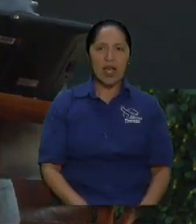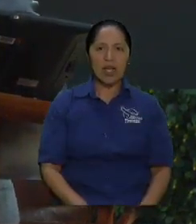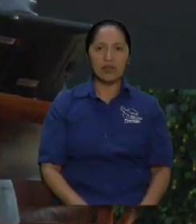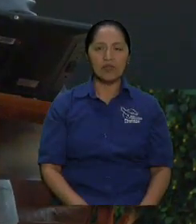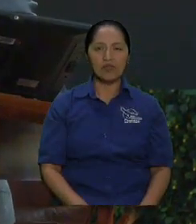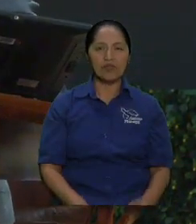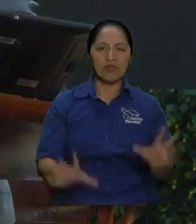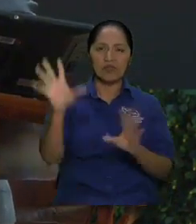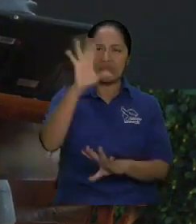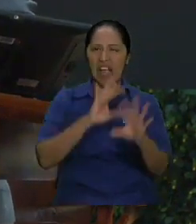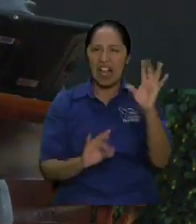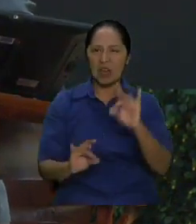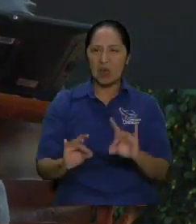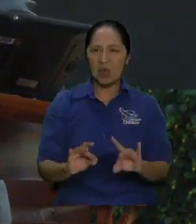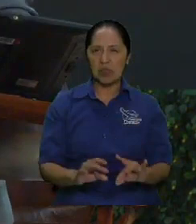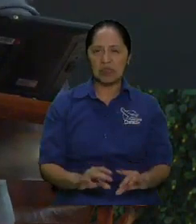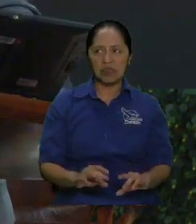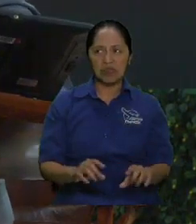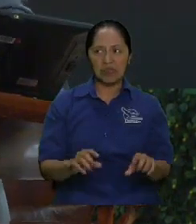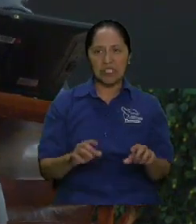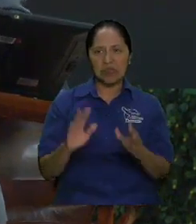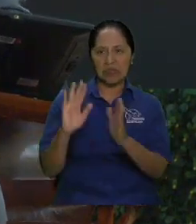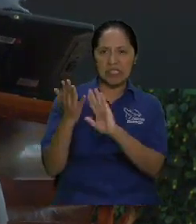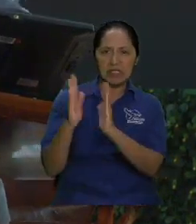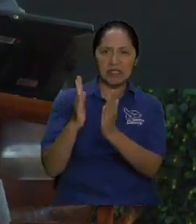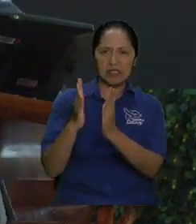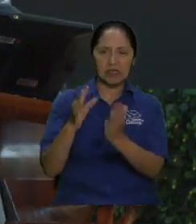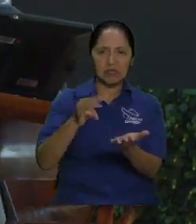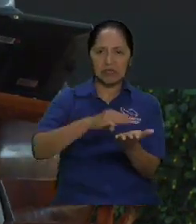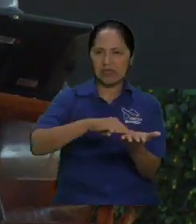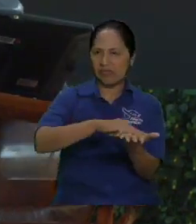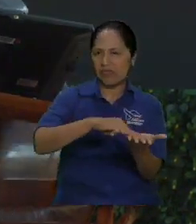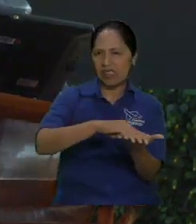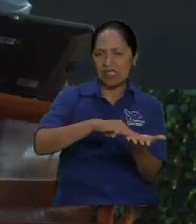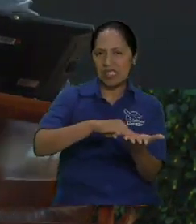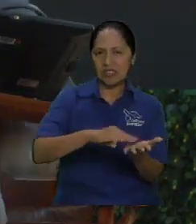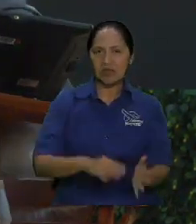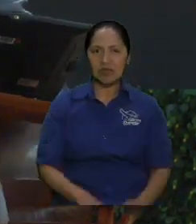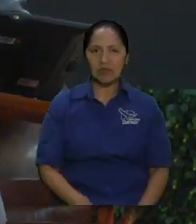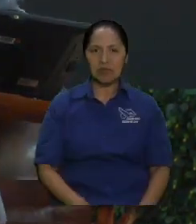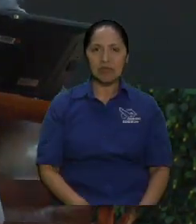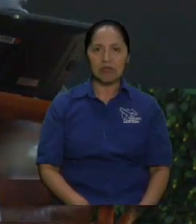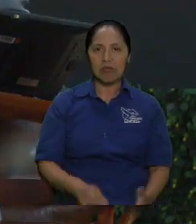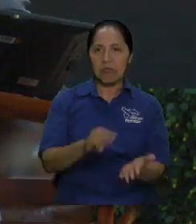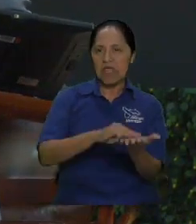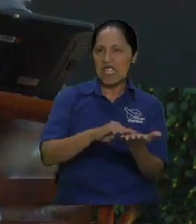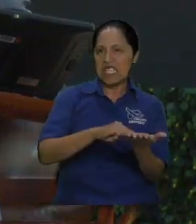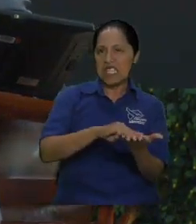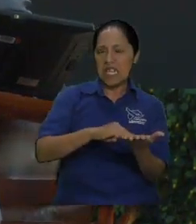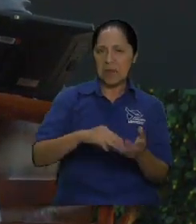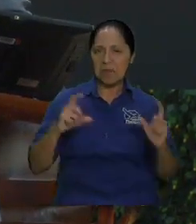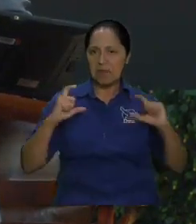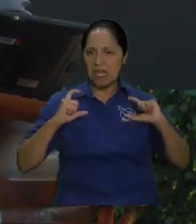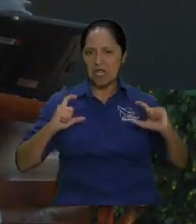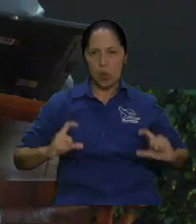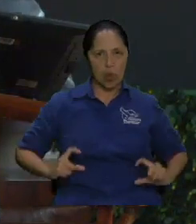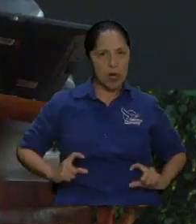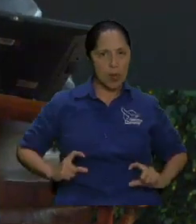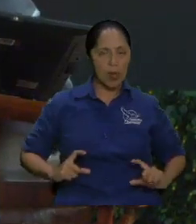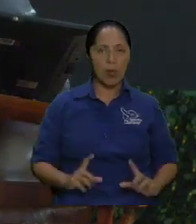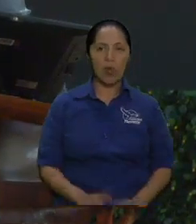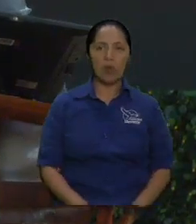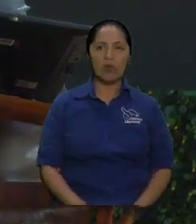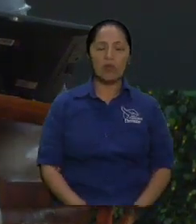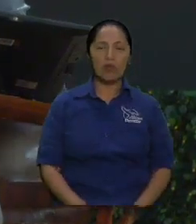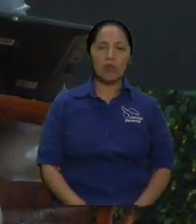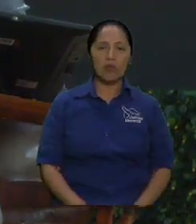eruditas, estudiosos y arqueólogos y han llegado a la conclusión de que era una especie de purgante, que esas